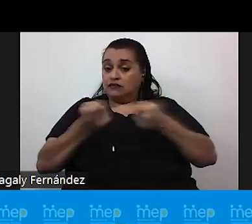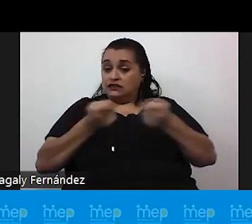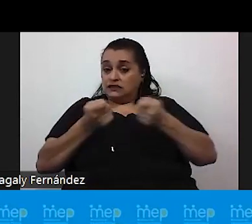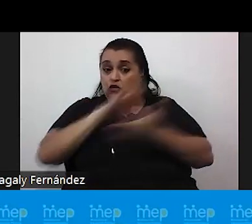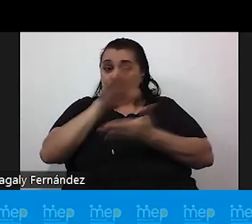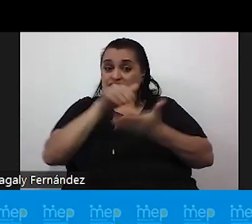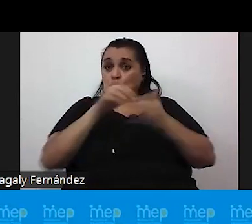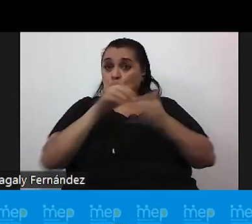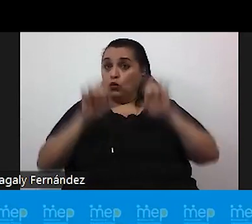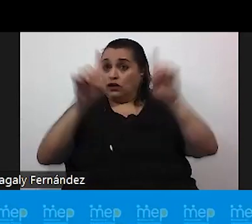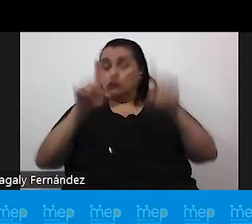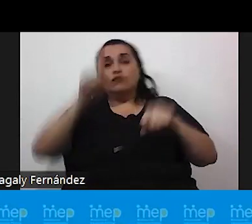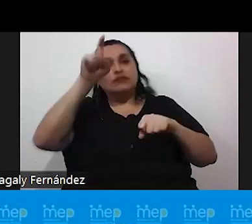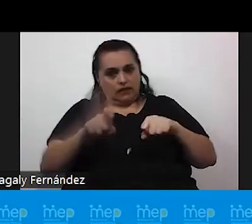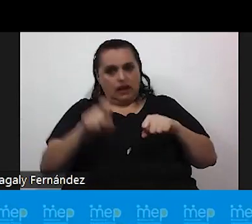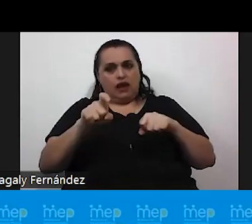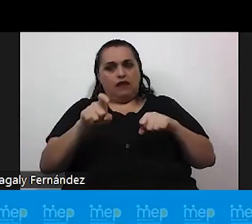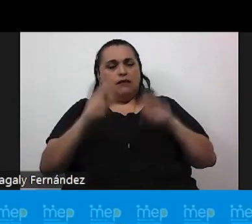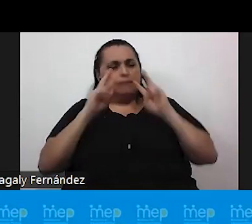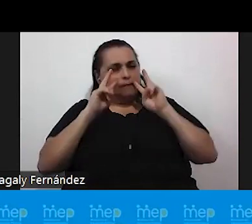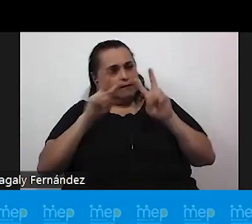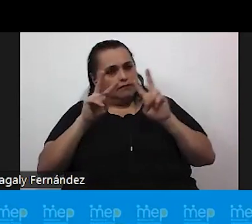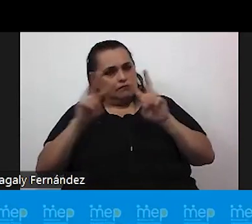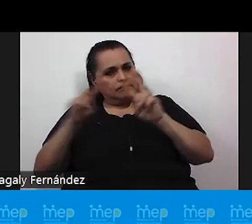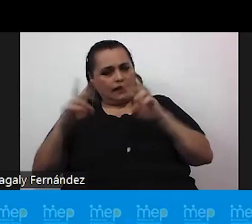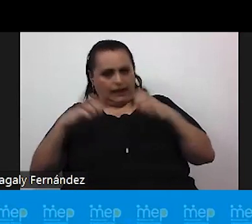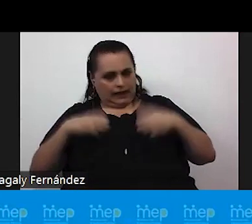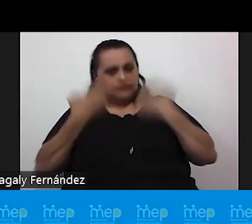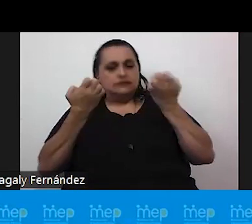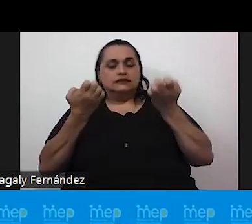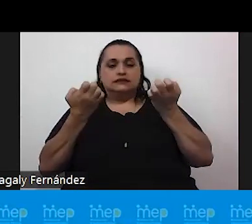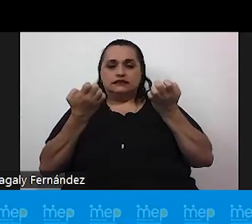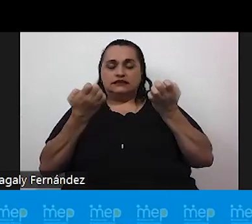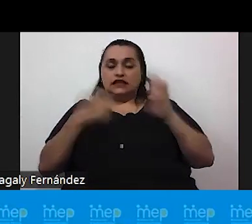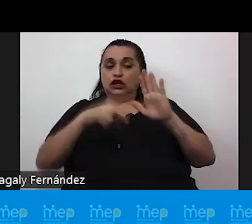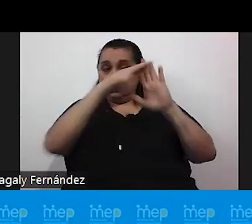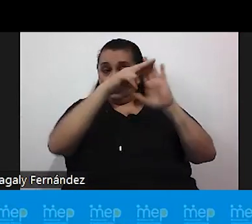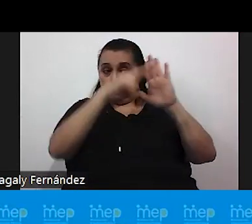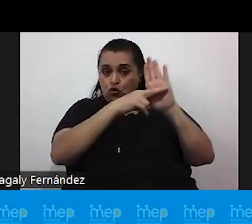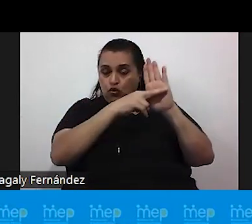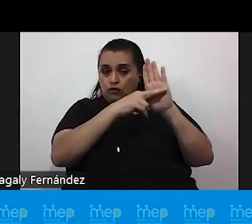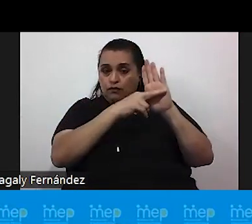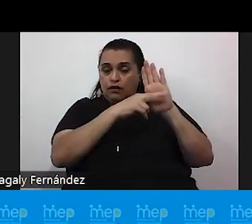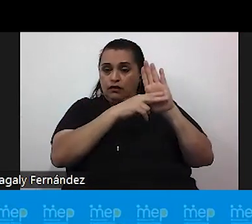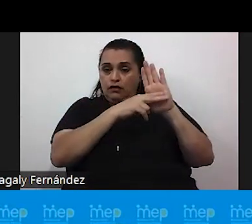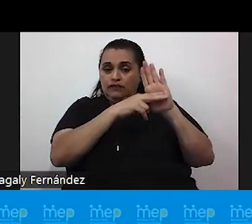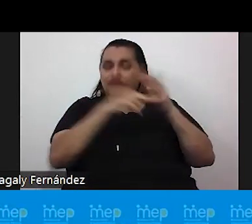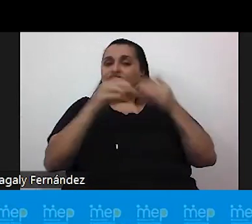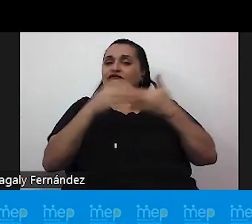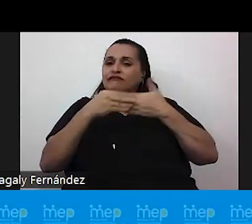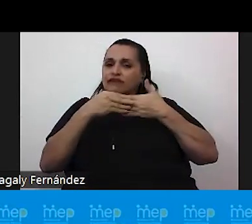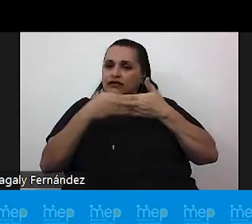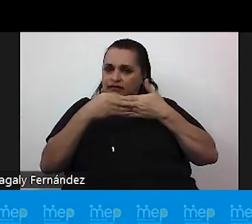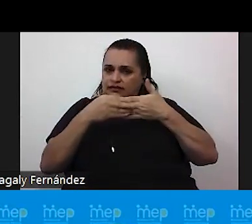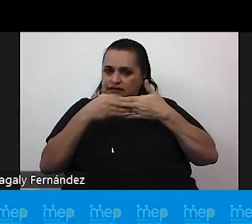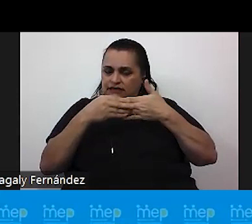debe de velar para que exista una norma flexible para